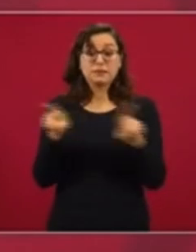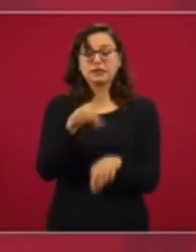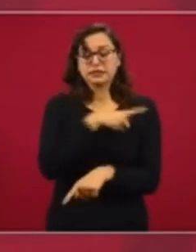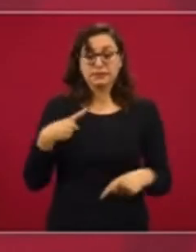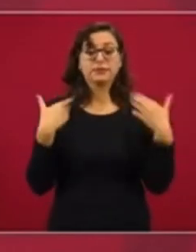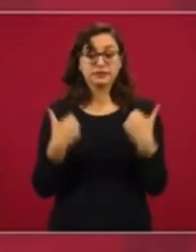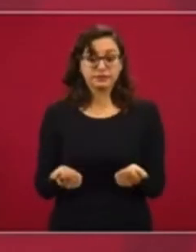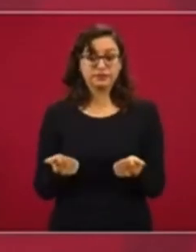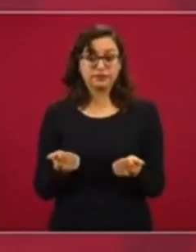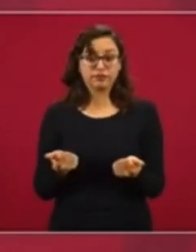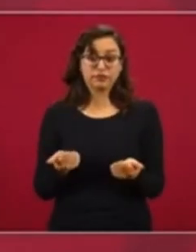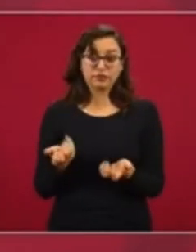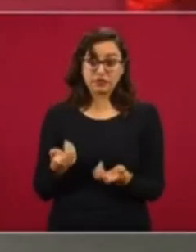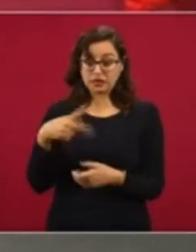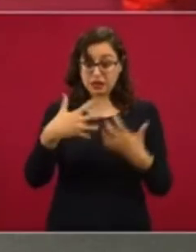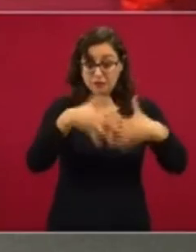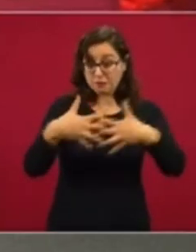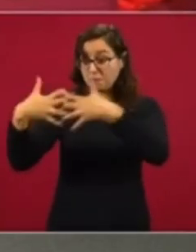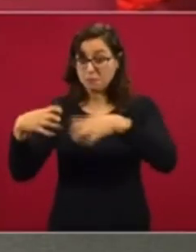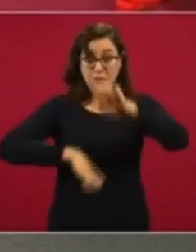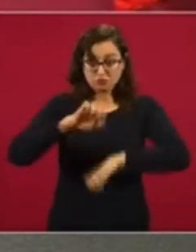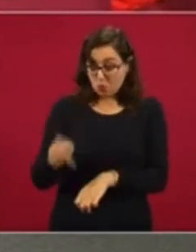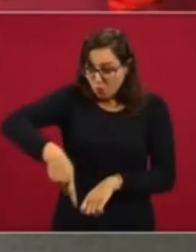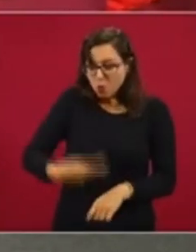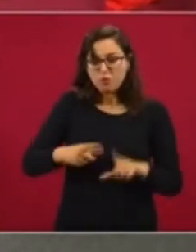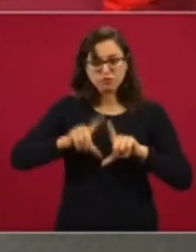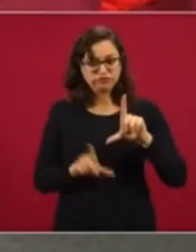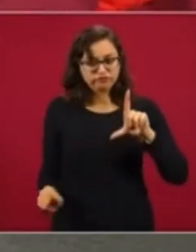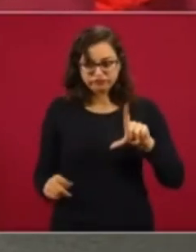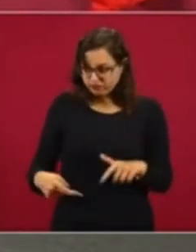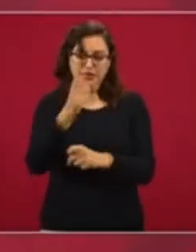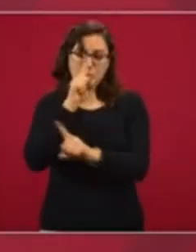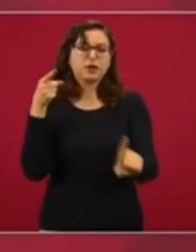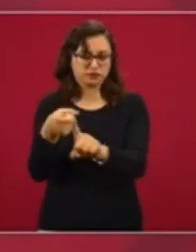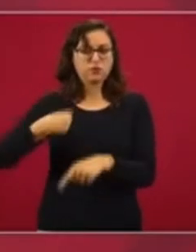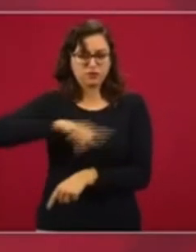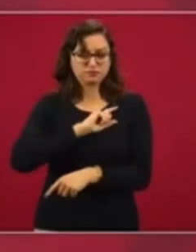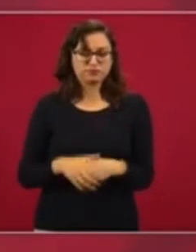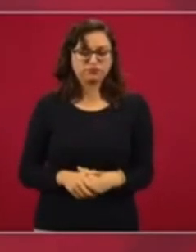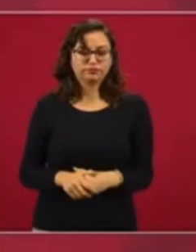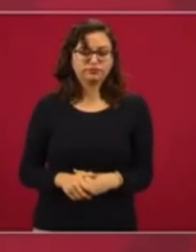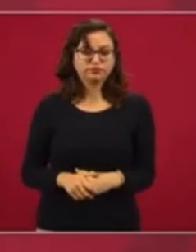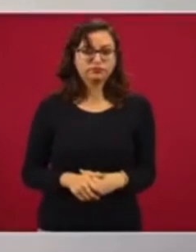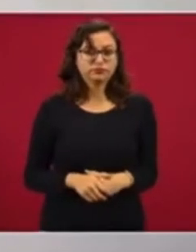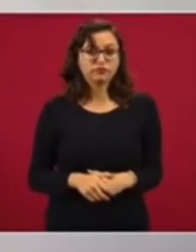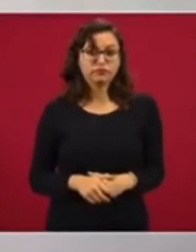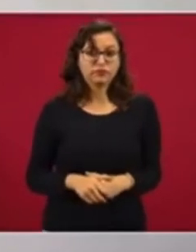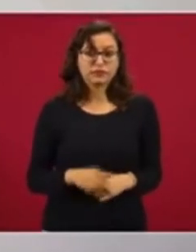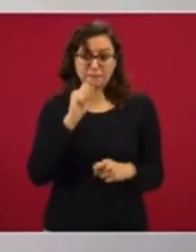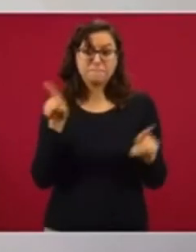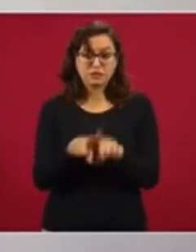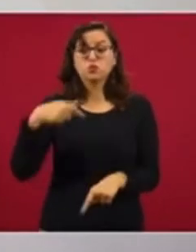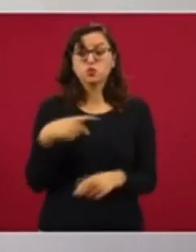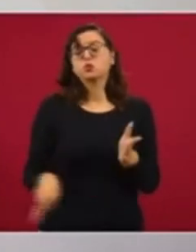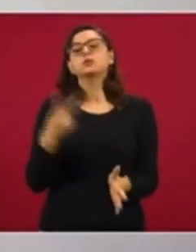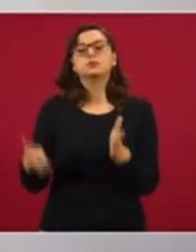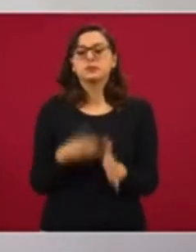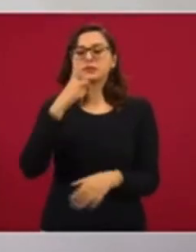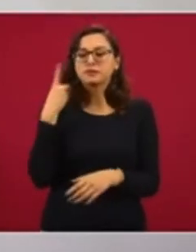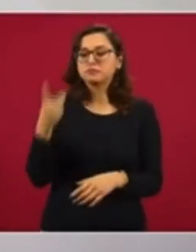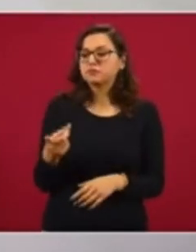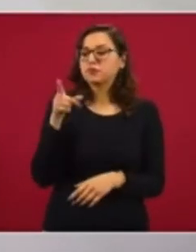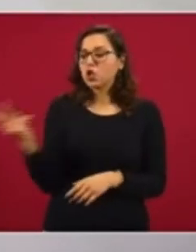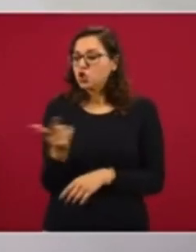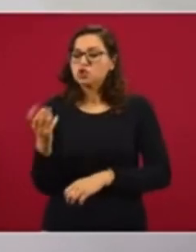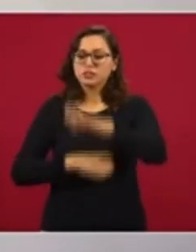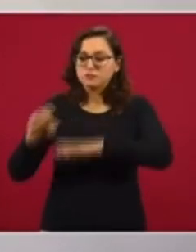se trata de empresas públicas, empresas de la Nación, y como lo he hecho público, el propósito es fortalecer